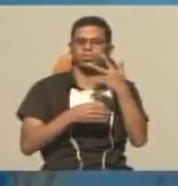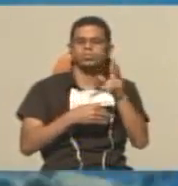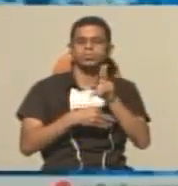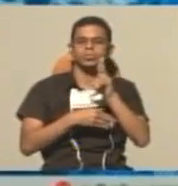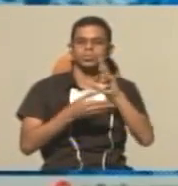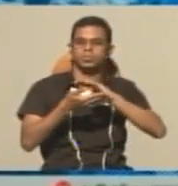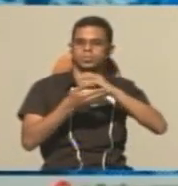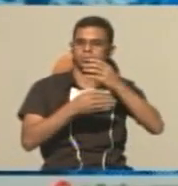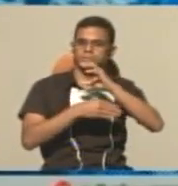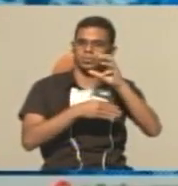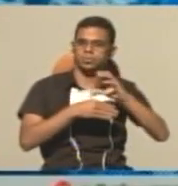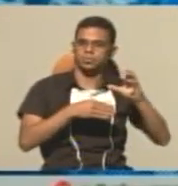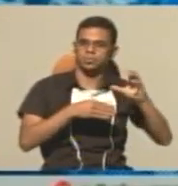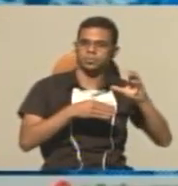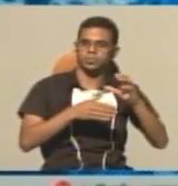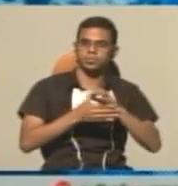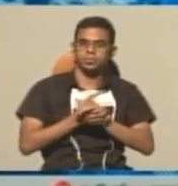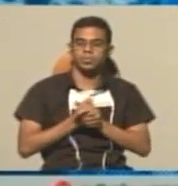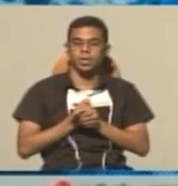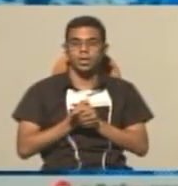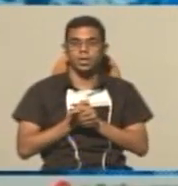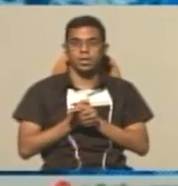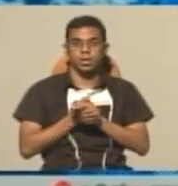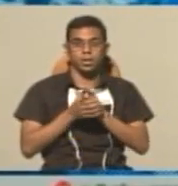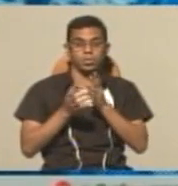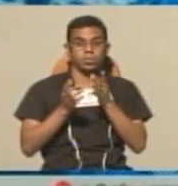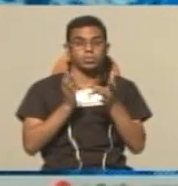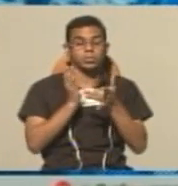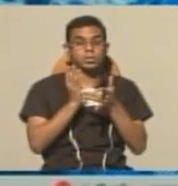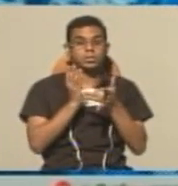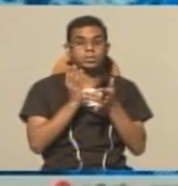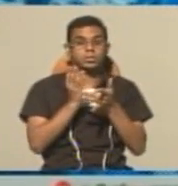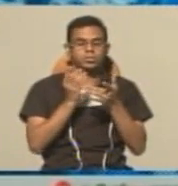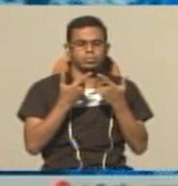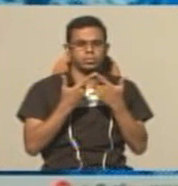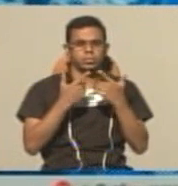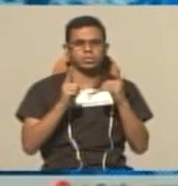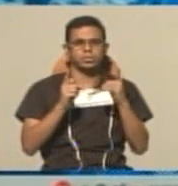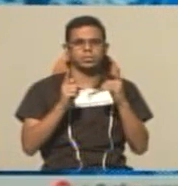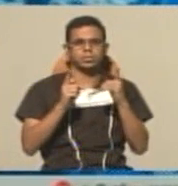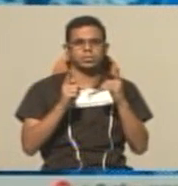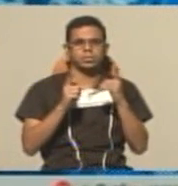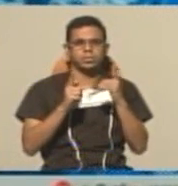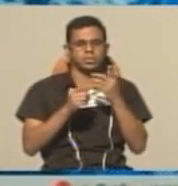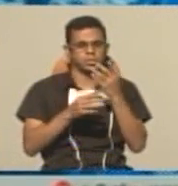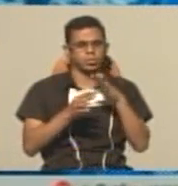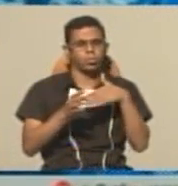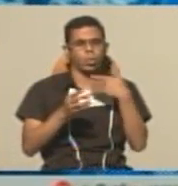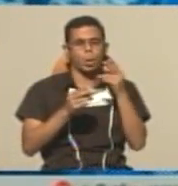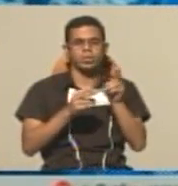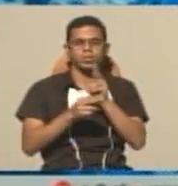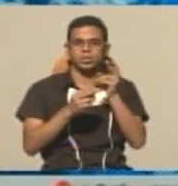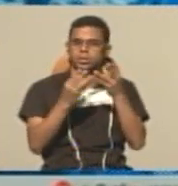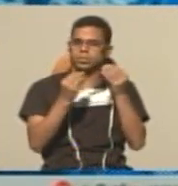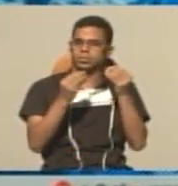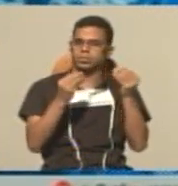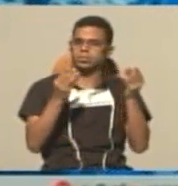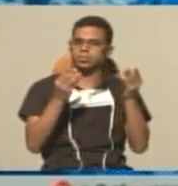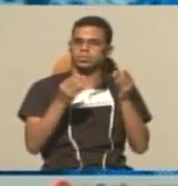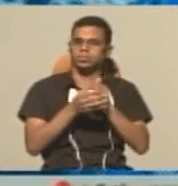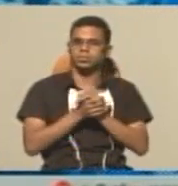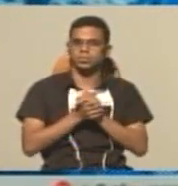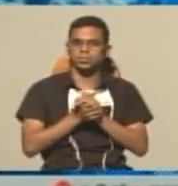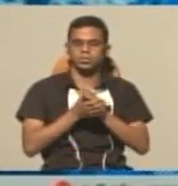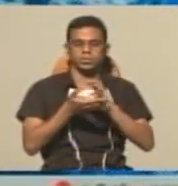Audacity es una herramienta libre, multiplataforma, que en nuestra